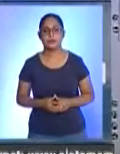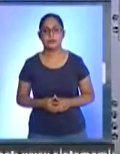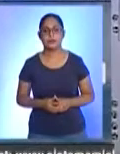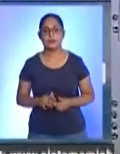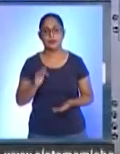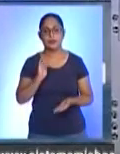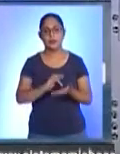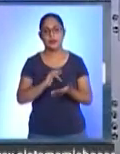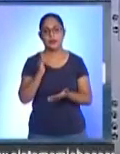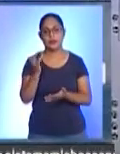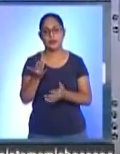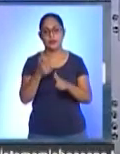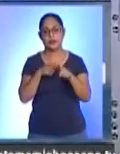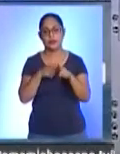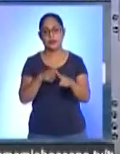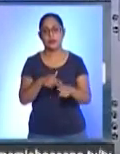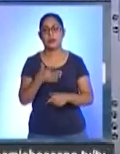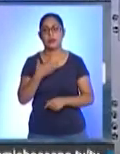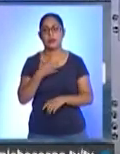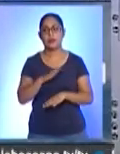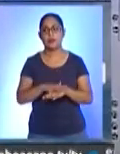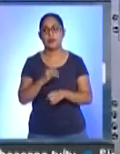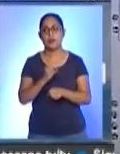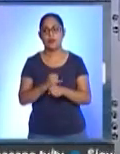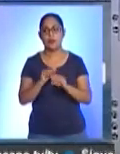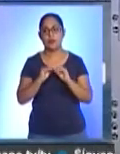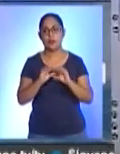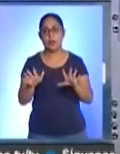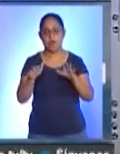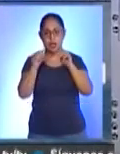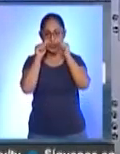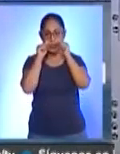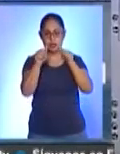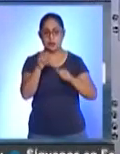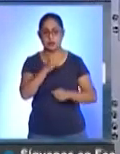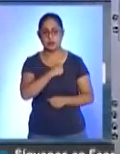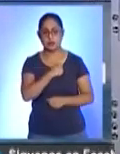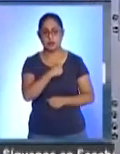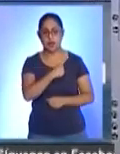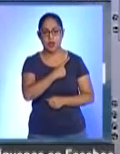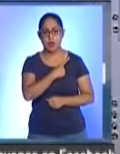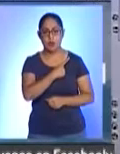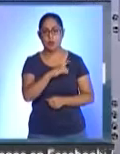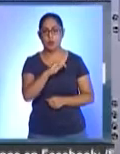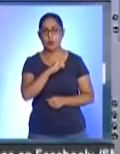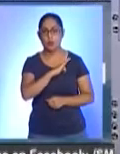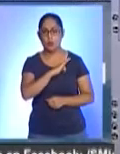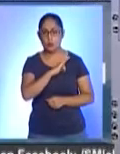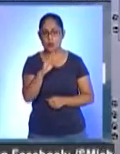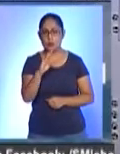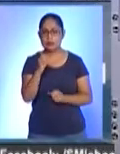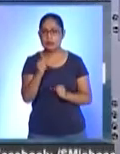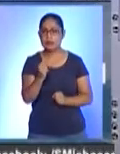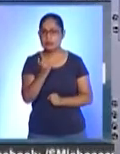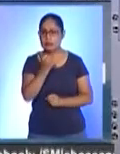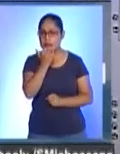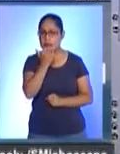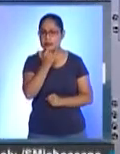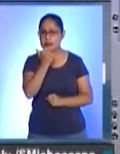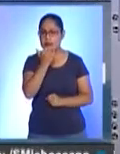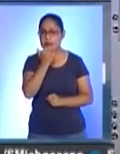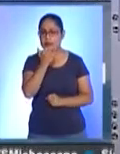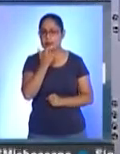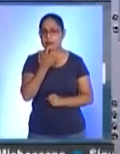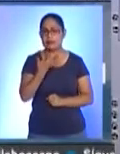Gracias por continuar con nosotros. Tenemos más información. La atención de salud pública podría verse seriamente comprometida